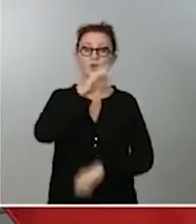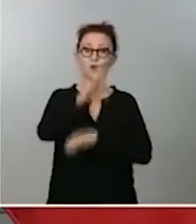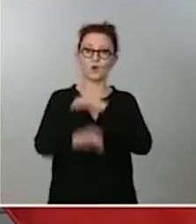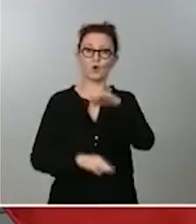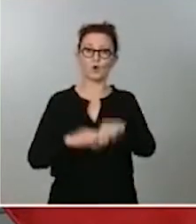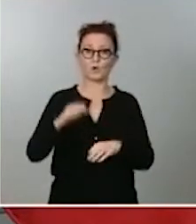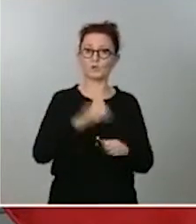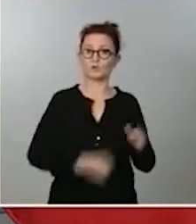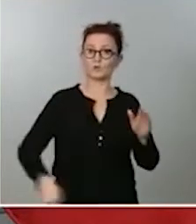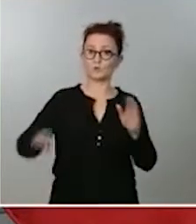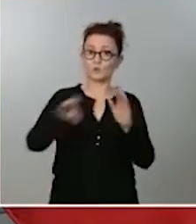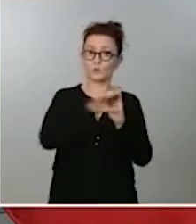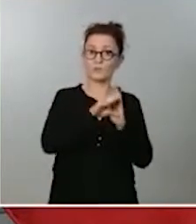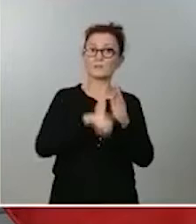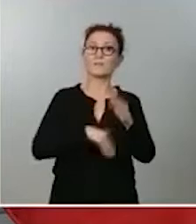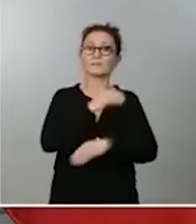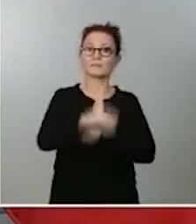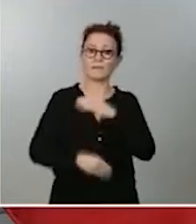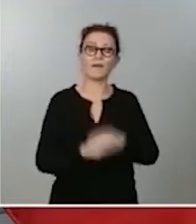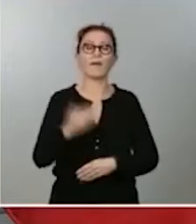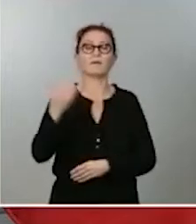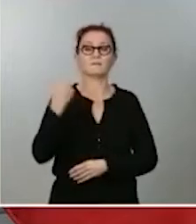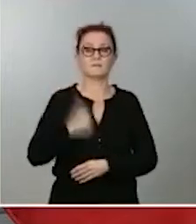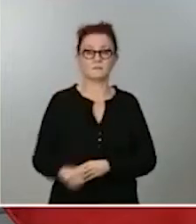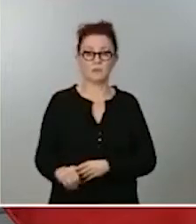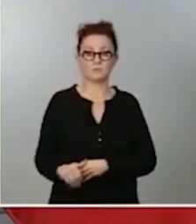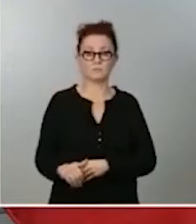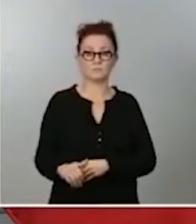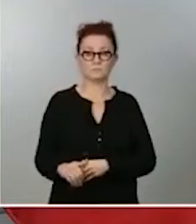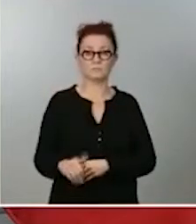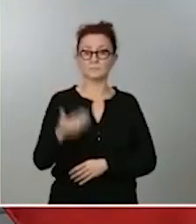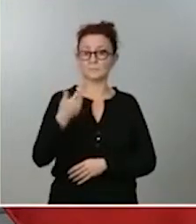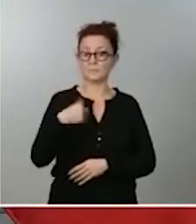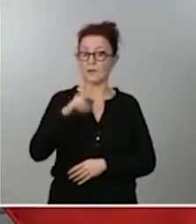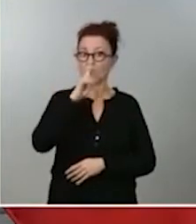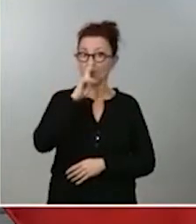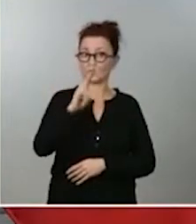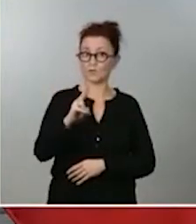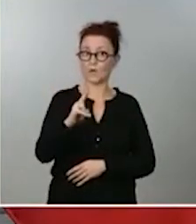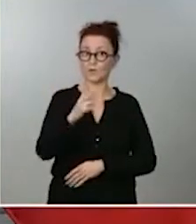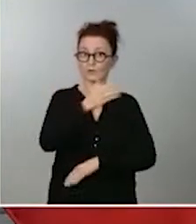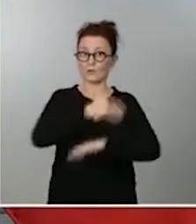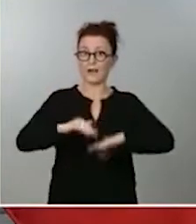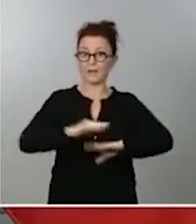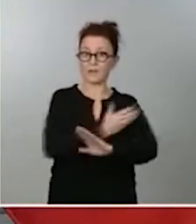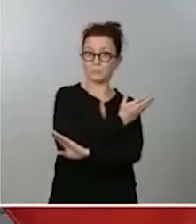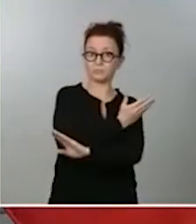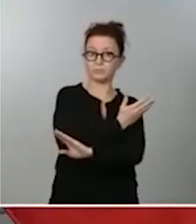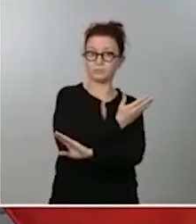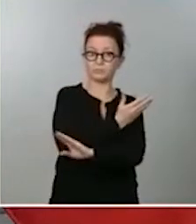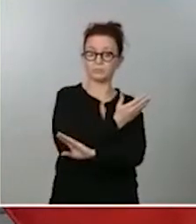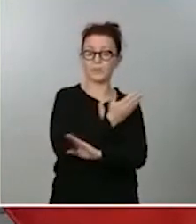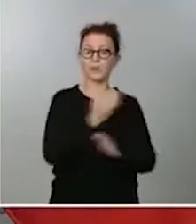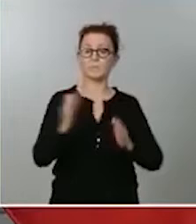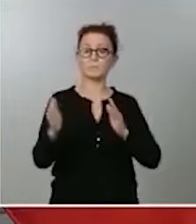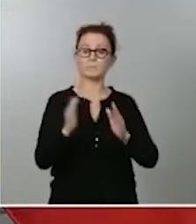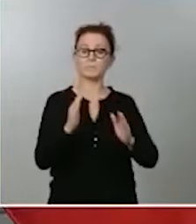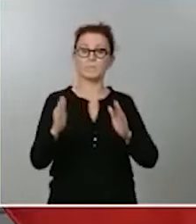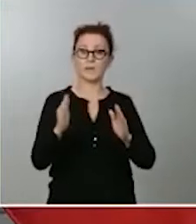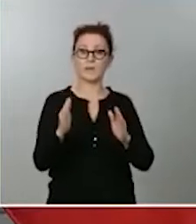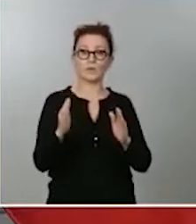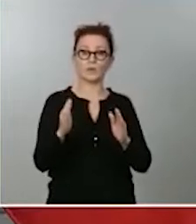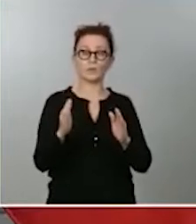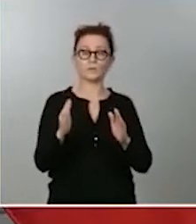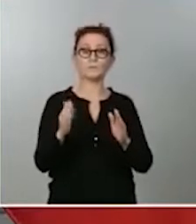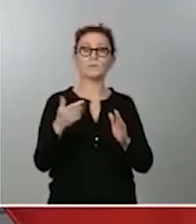produzca ya y en este momento, después de dos años de finalización de su periodo de vigencia. Pero vuelvo a